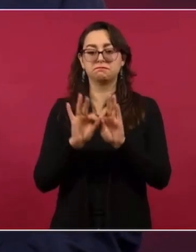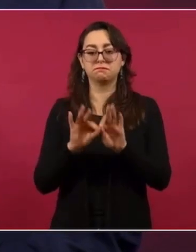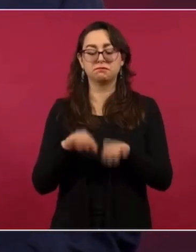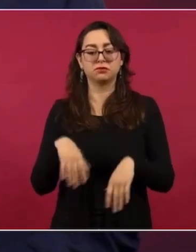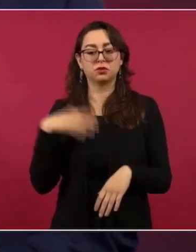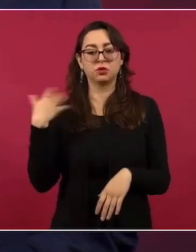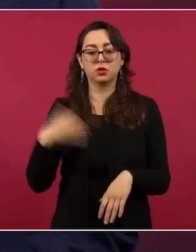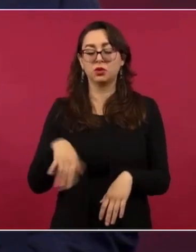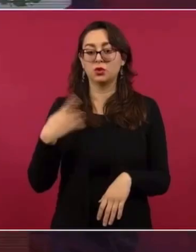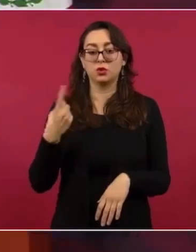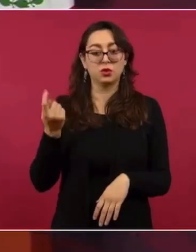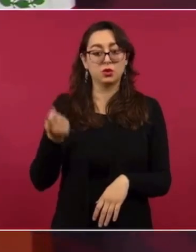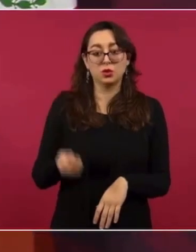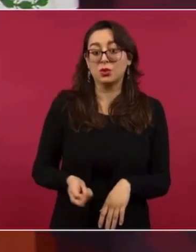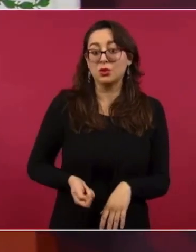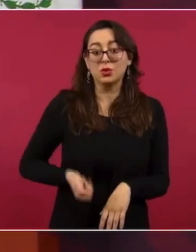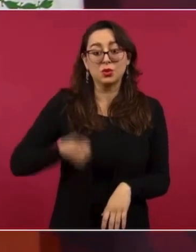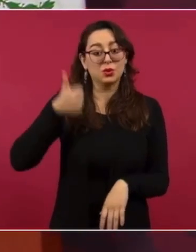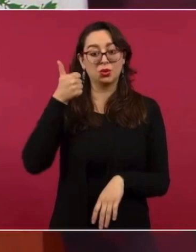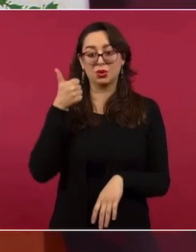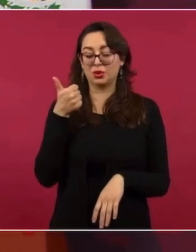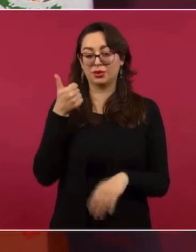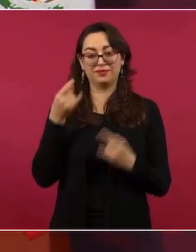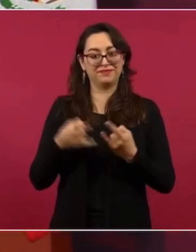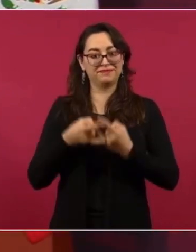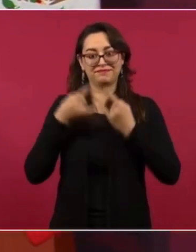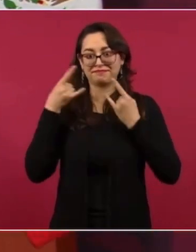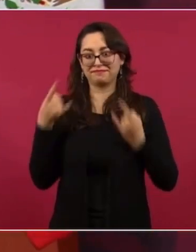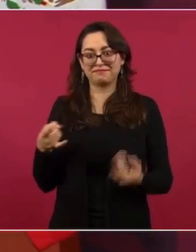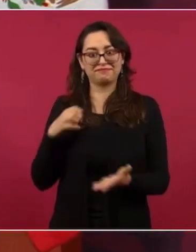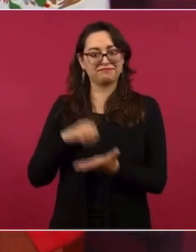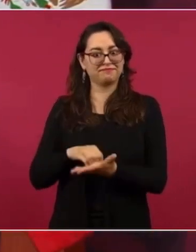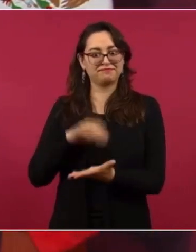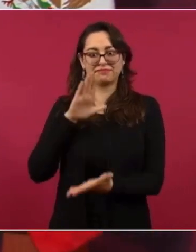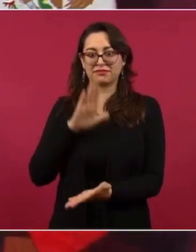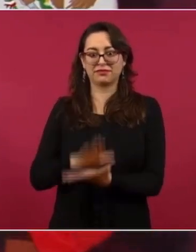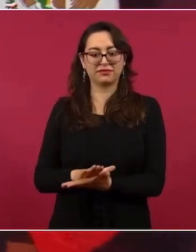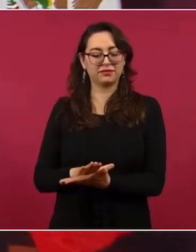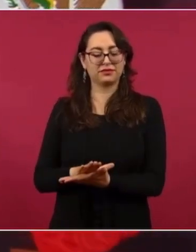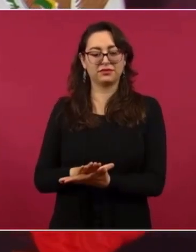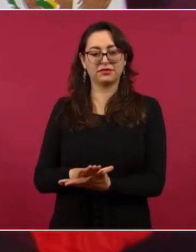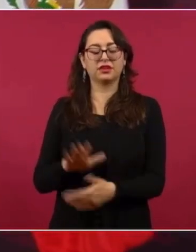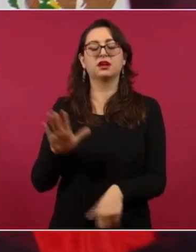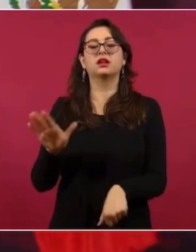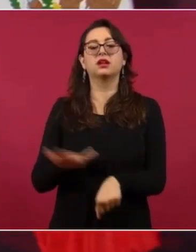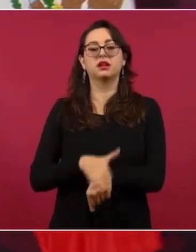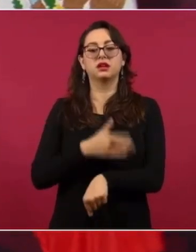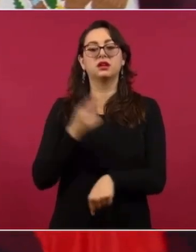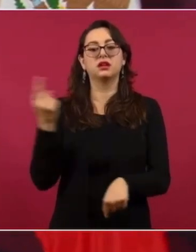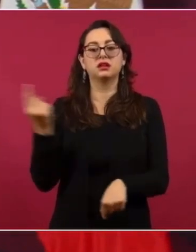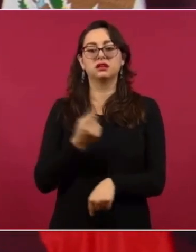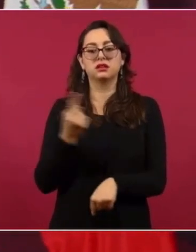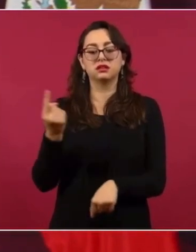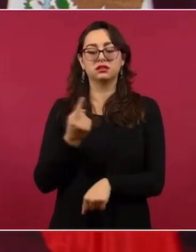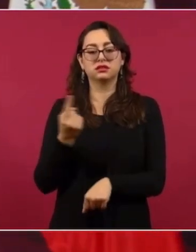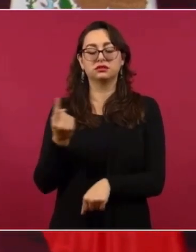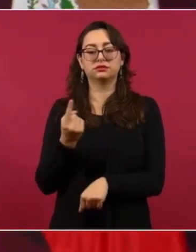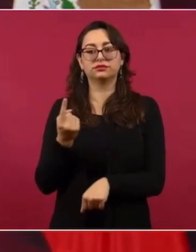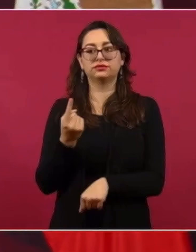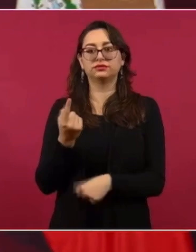histórico, porque es una zona